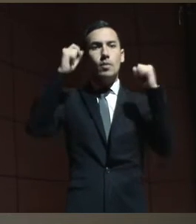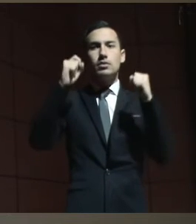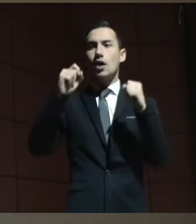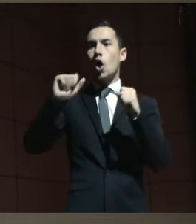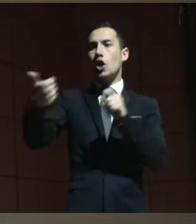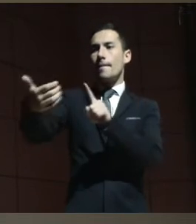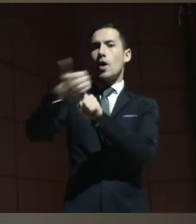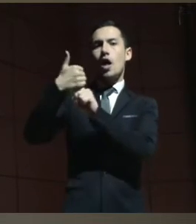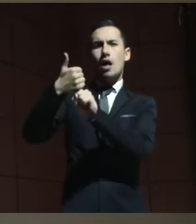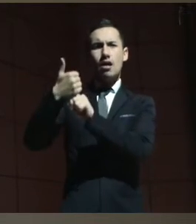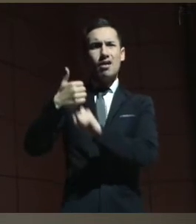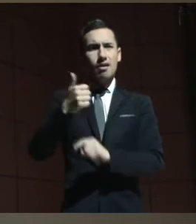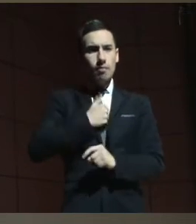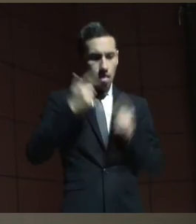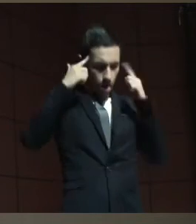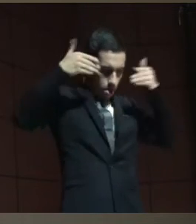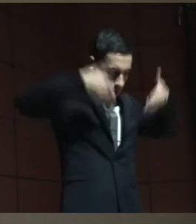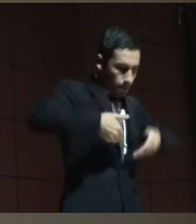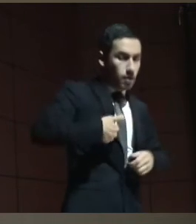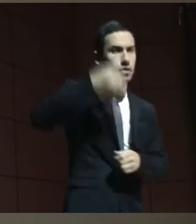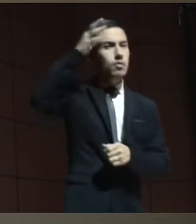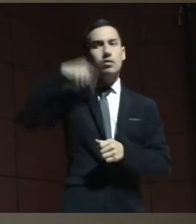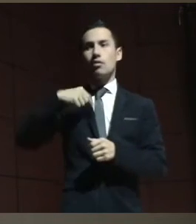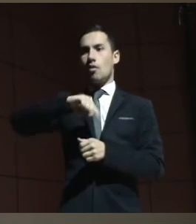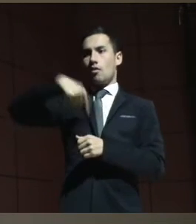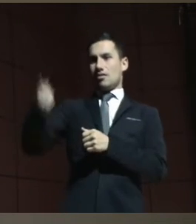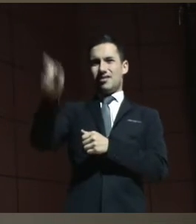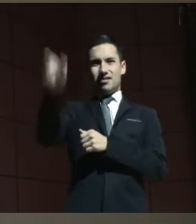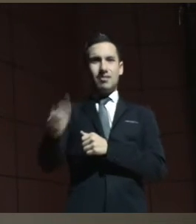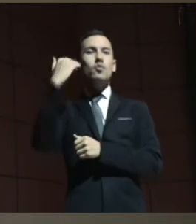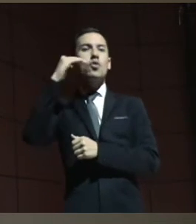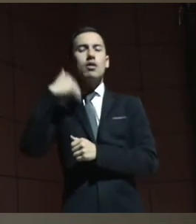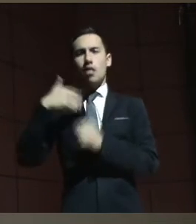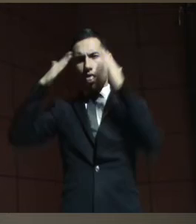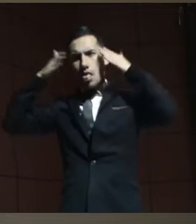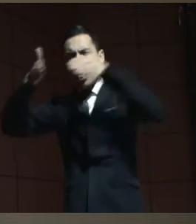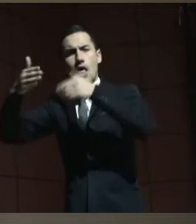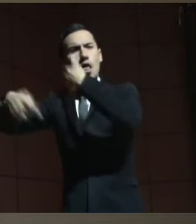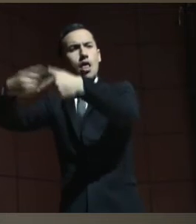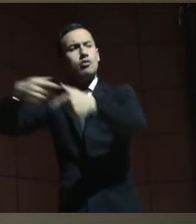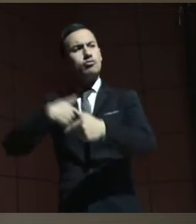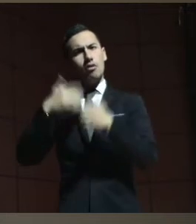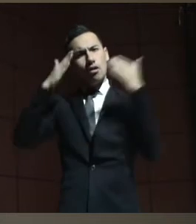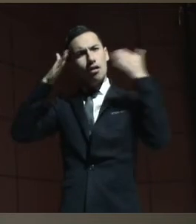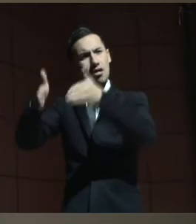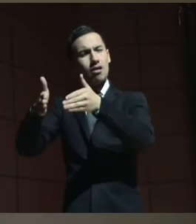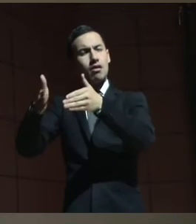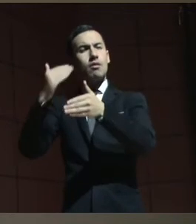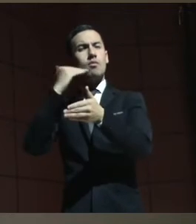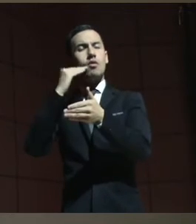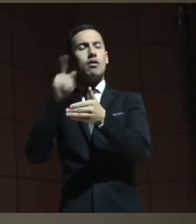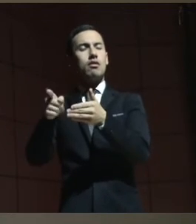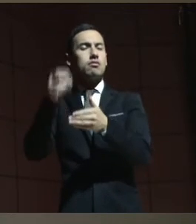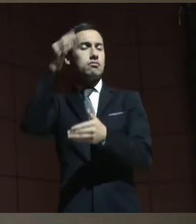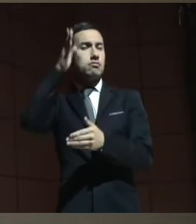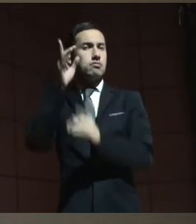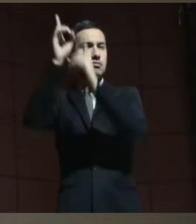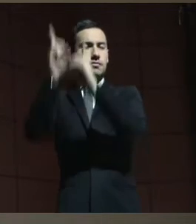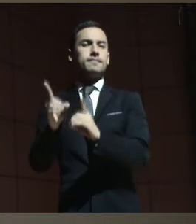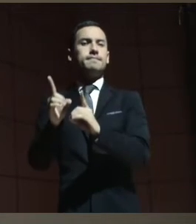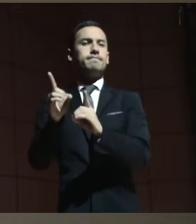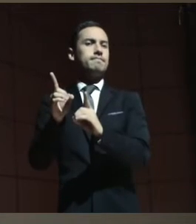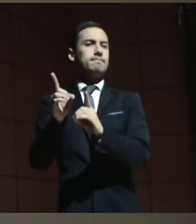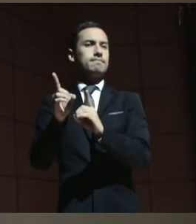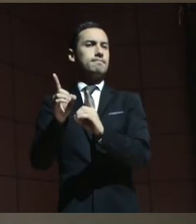protección ante una eventual descendencia de una mujer que tiene y toma una decisión